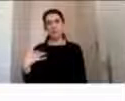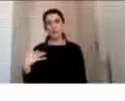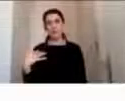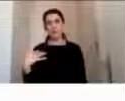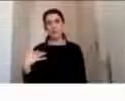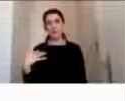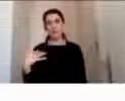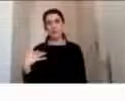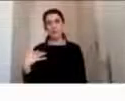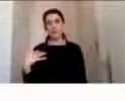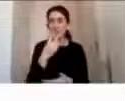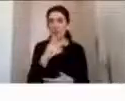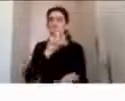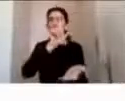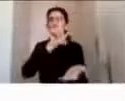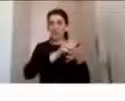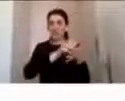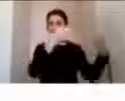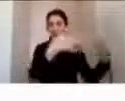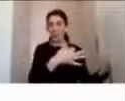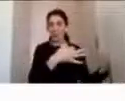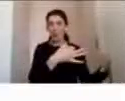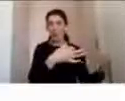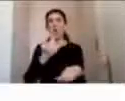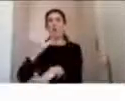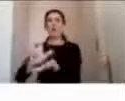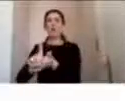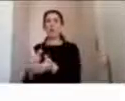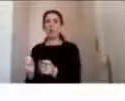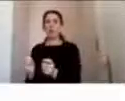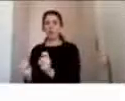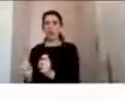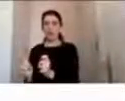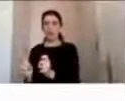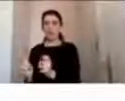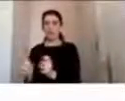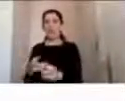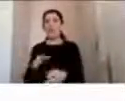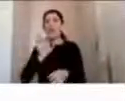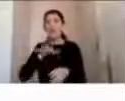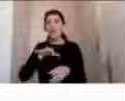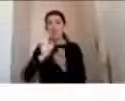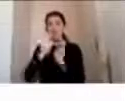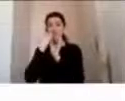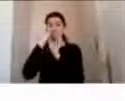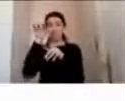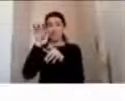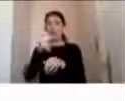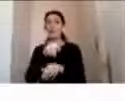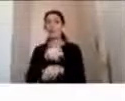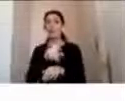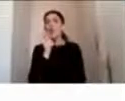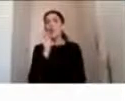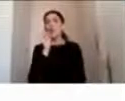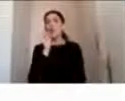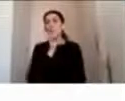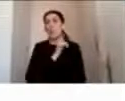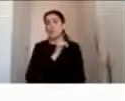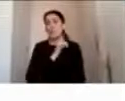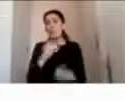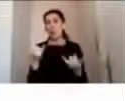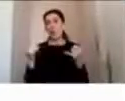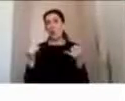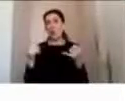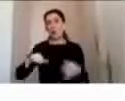con zonas inseguras, y también un simple partido de básquetbol. Fue finalmente el último partido que jugó un joven después